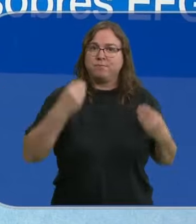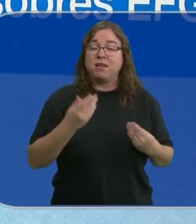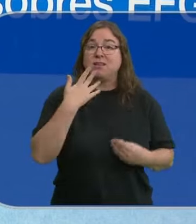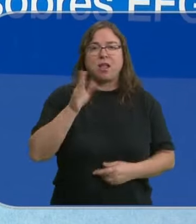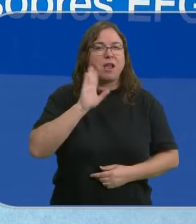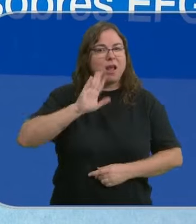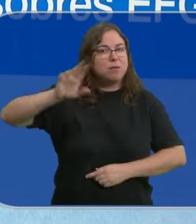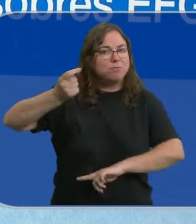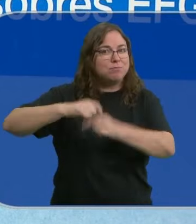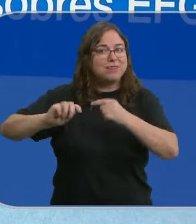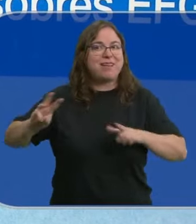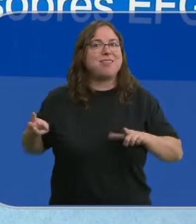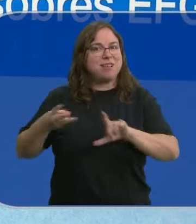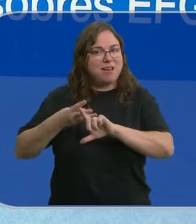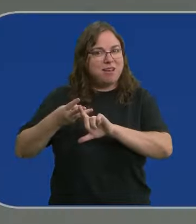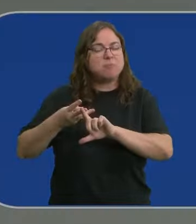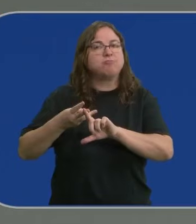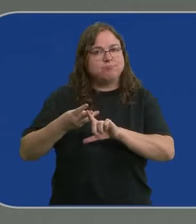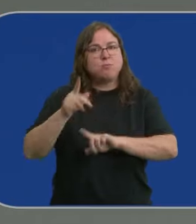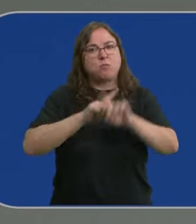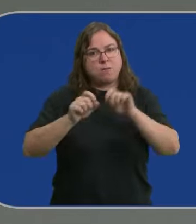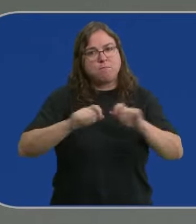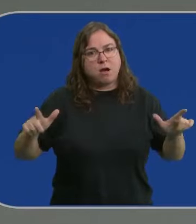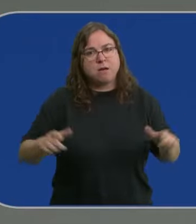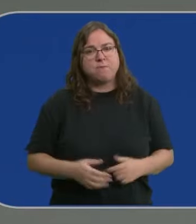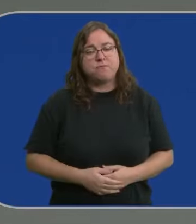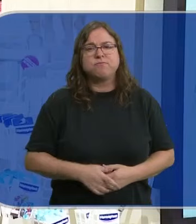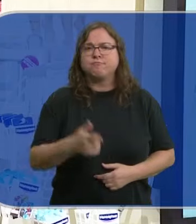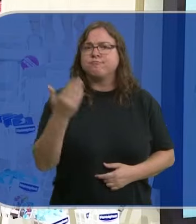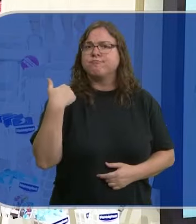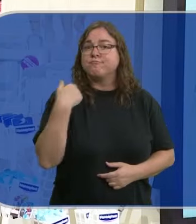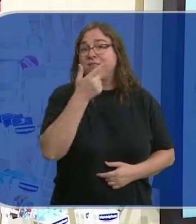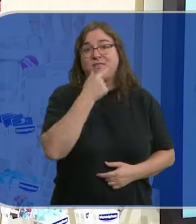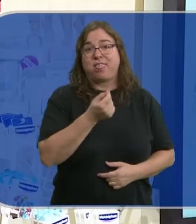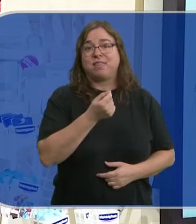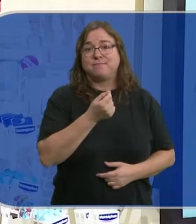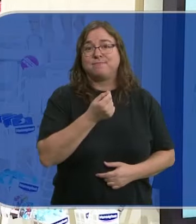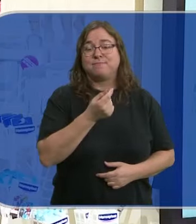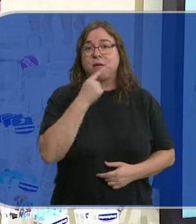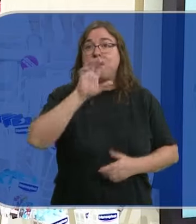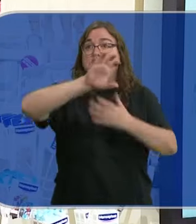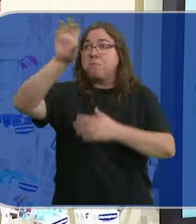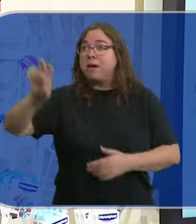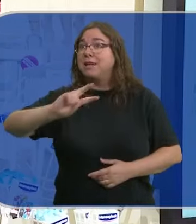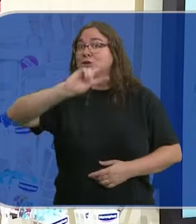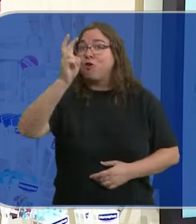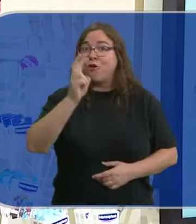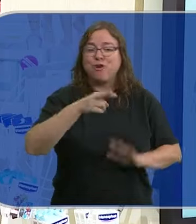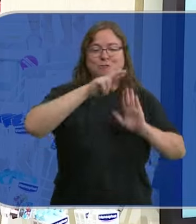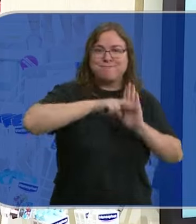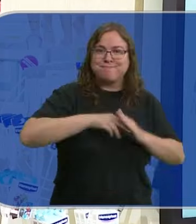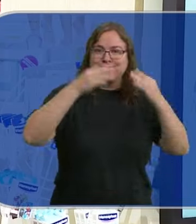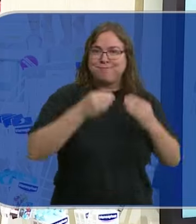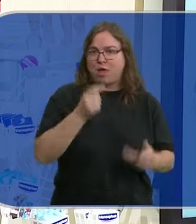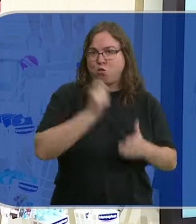compra ilegal de antibióticos en internet también está agrandando el problema. Es relativamente fácil, de otros países donde no tiene una